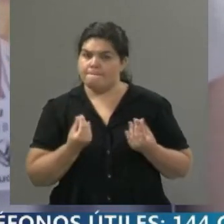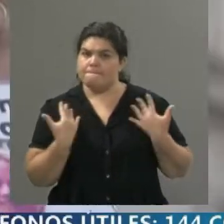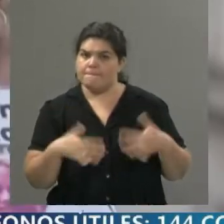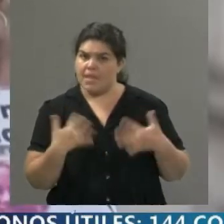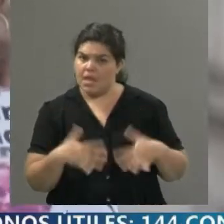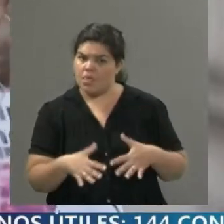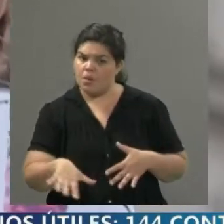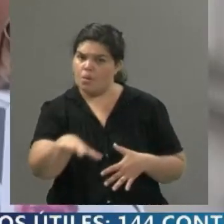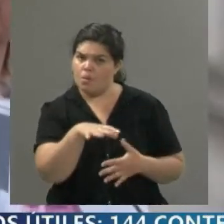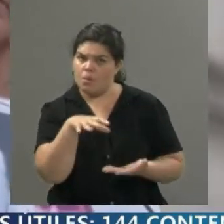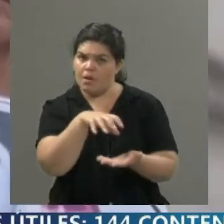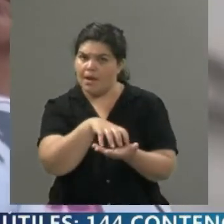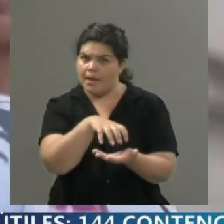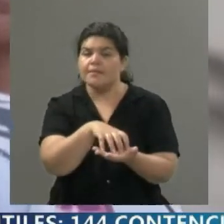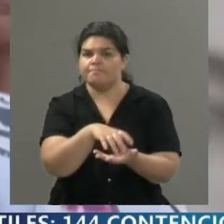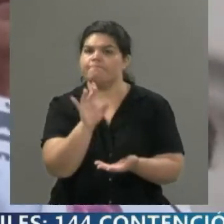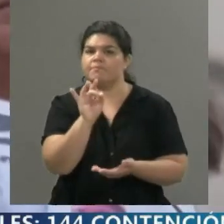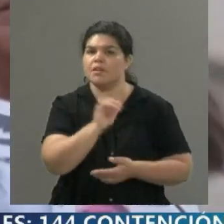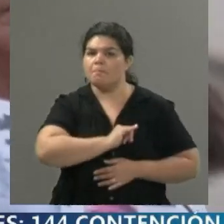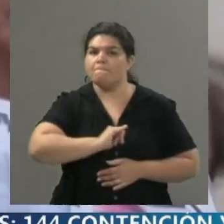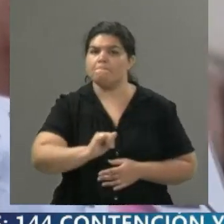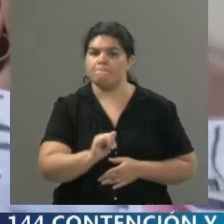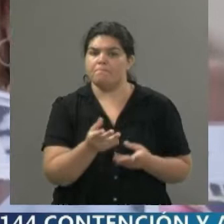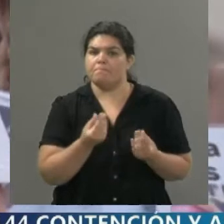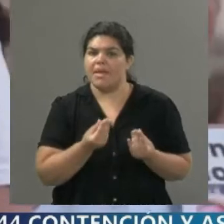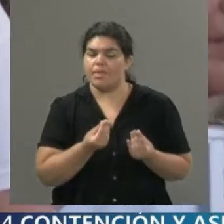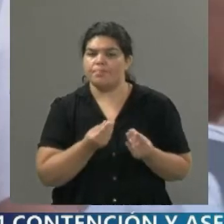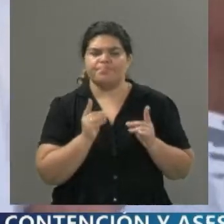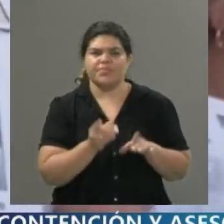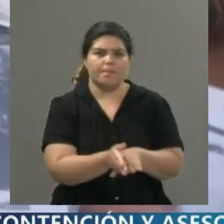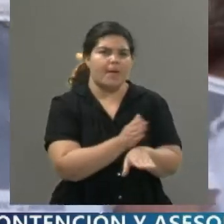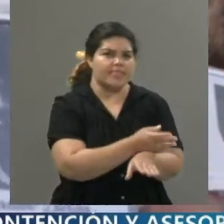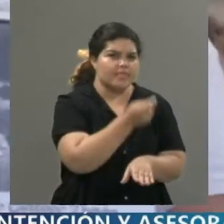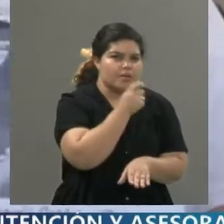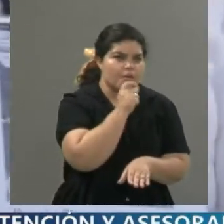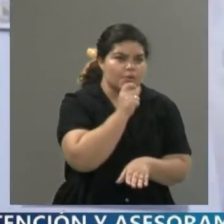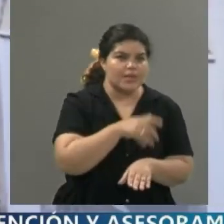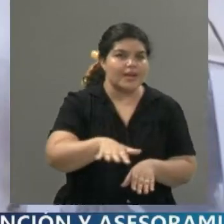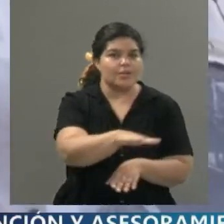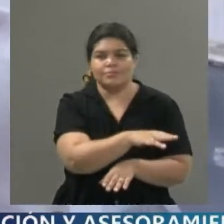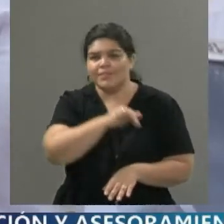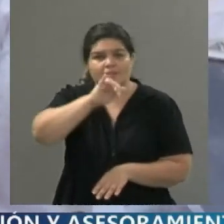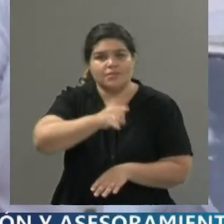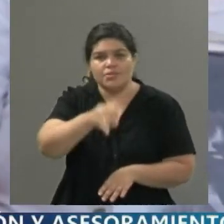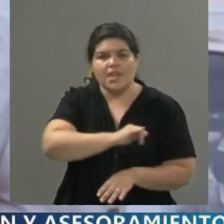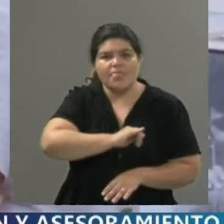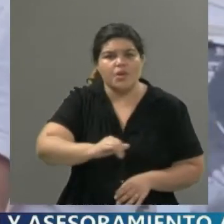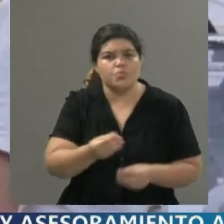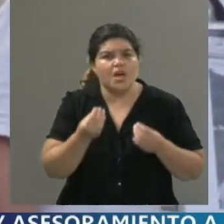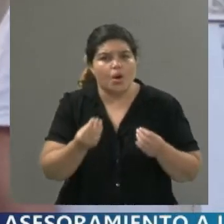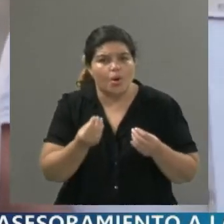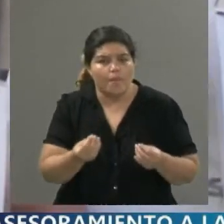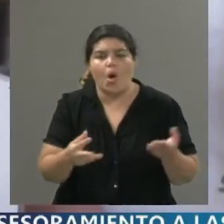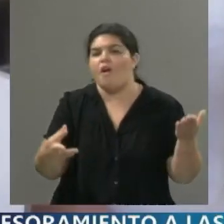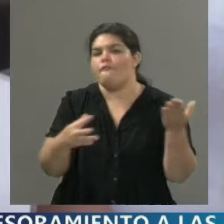dicho. Sin embargo, bueno, Correpi o Summec, como recién ustedes lo decían en la nota anterior, son los lugares para poder asesorarse y tener